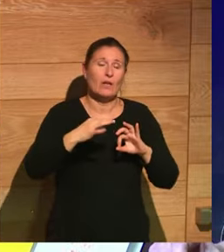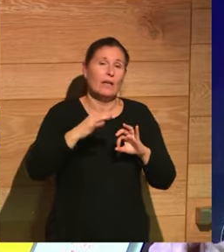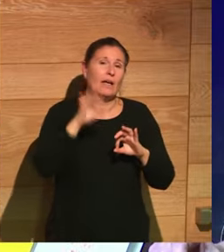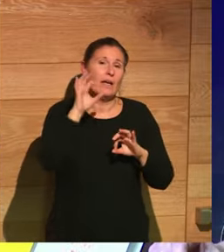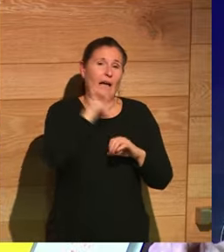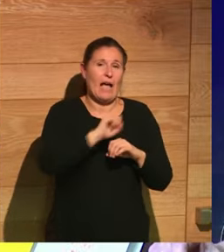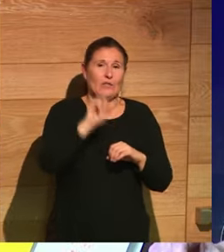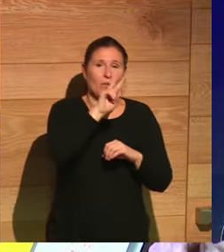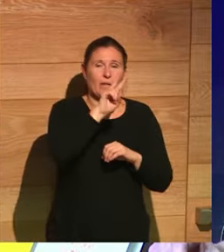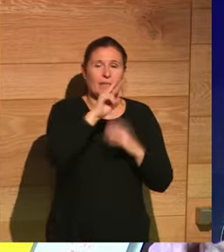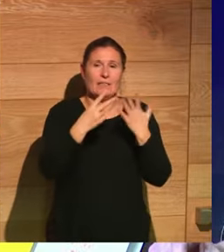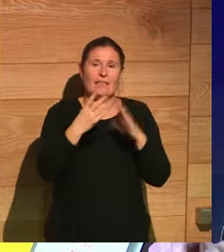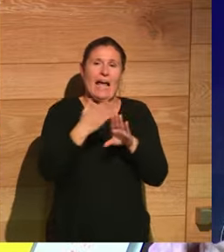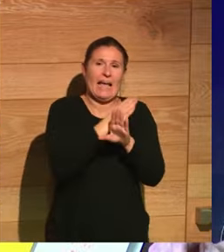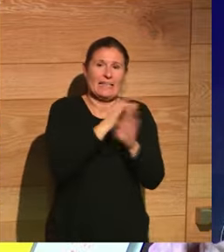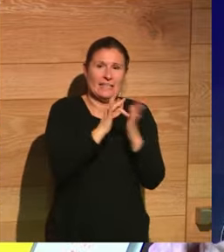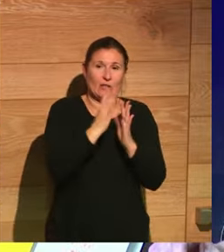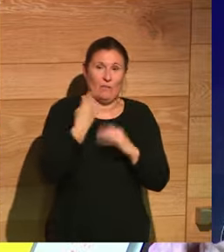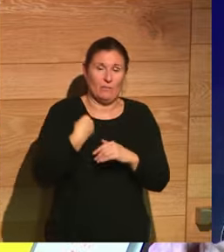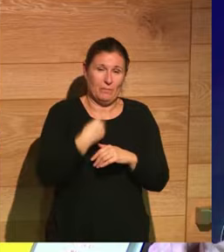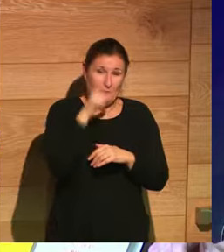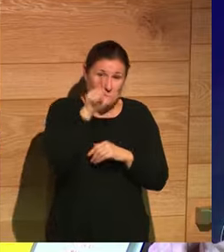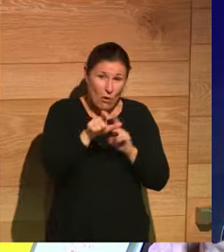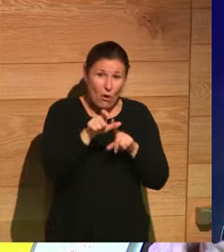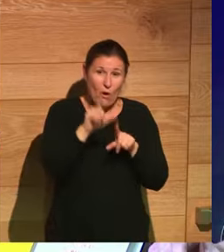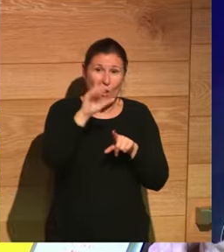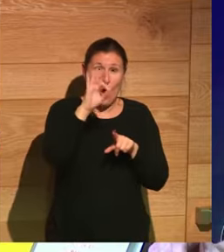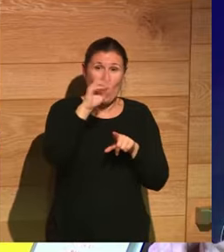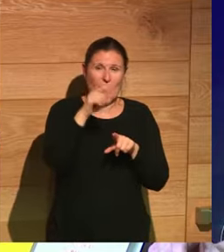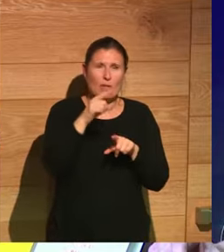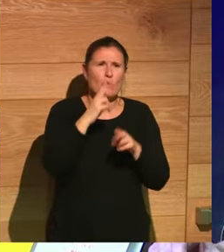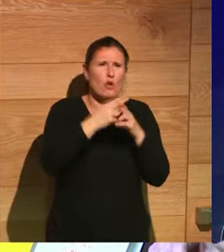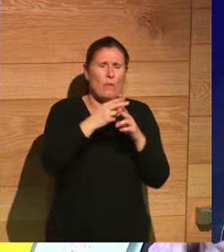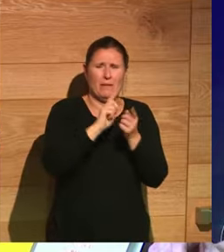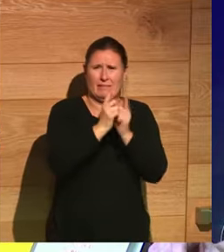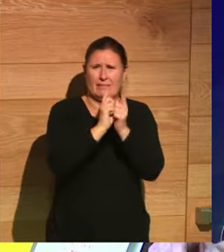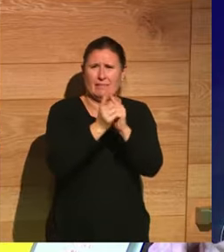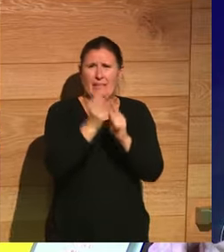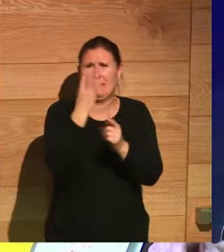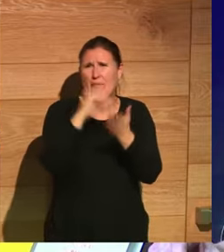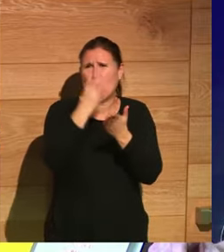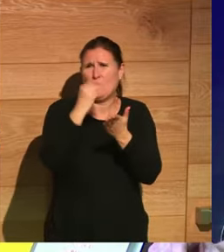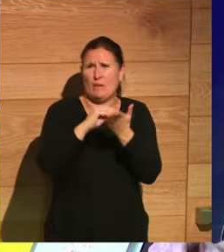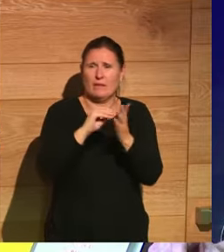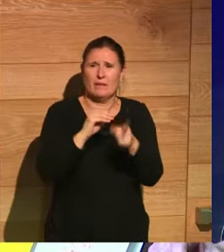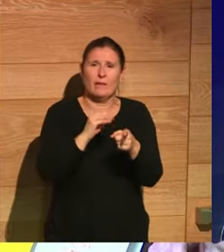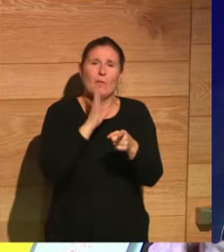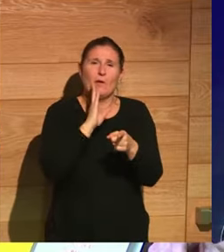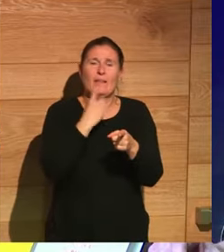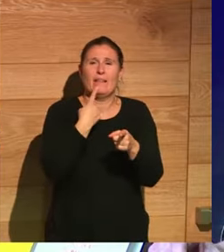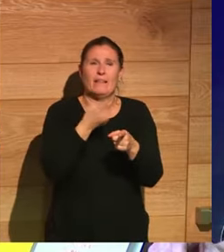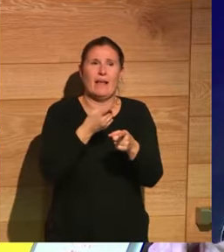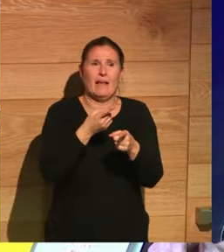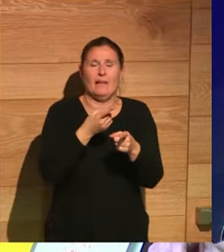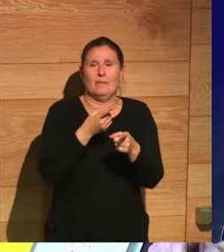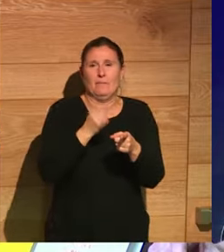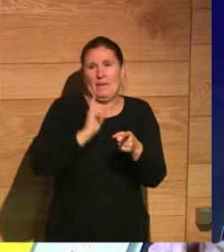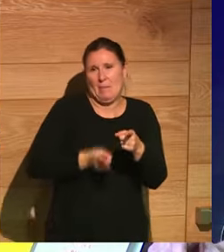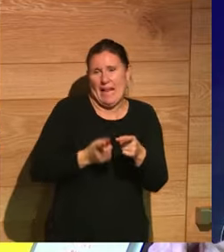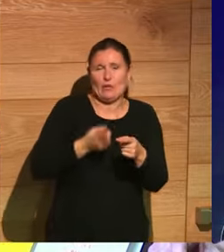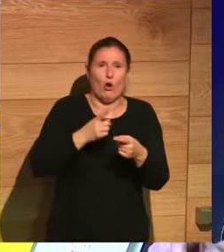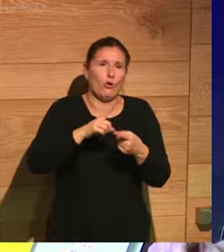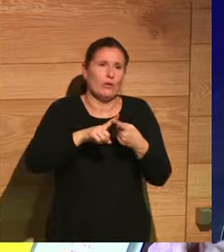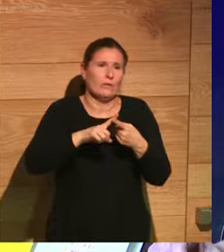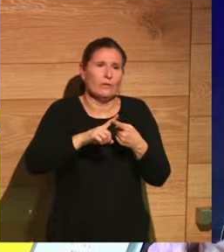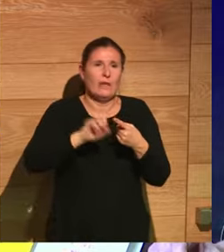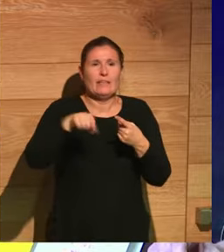.C., a este personaje, que ya se había cambiado el nombre tres o cuatro veces, porque ya se hacía llamar Imperator, y